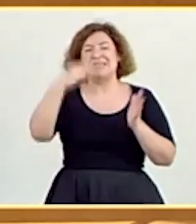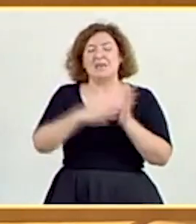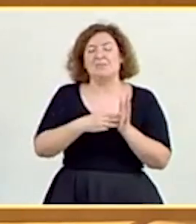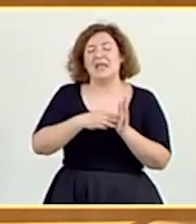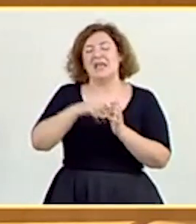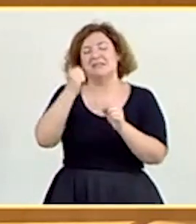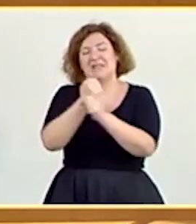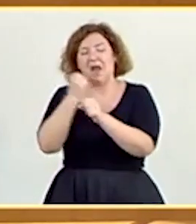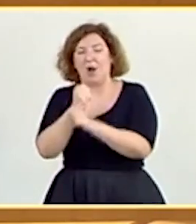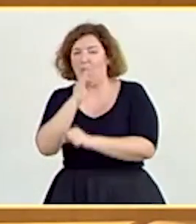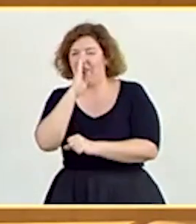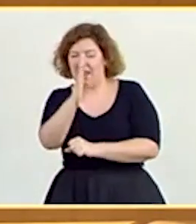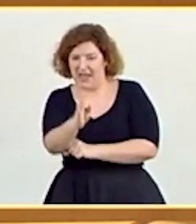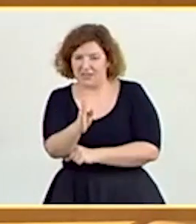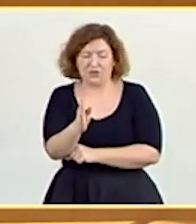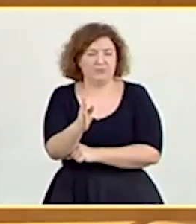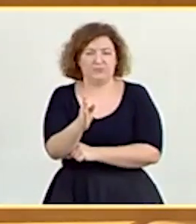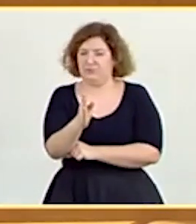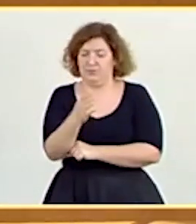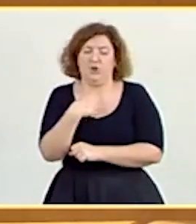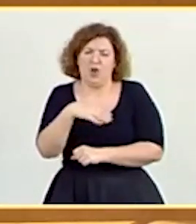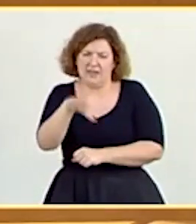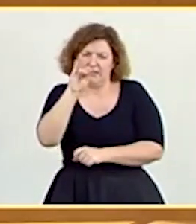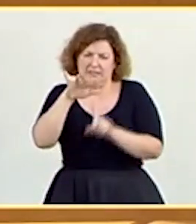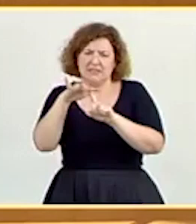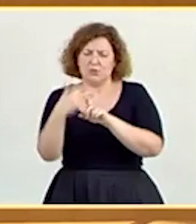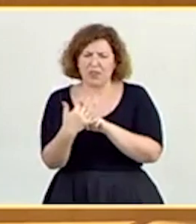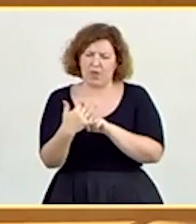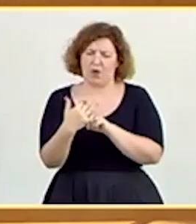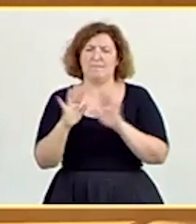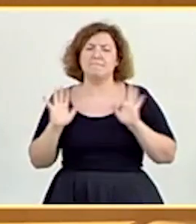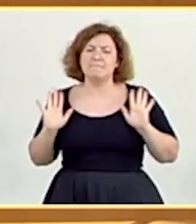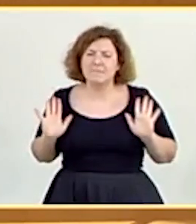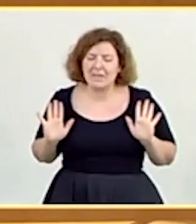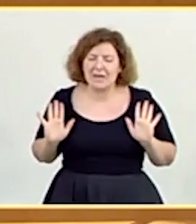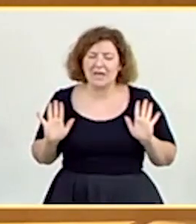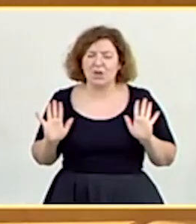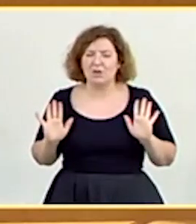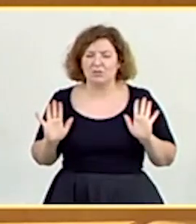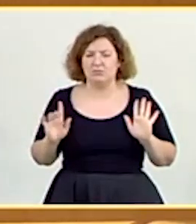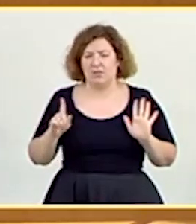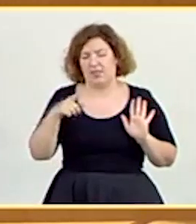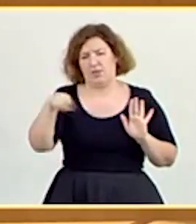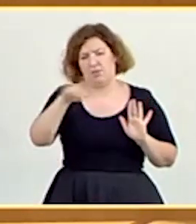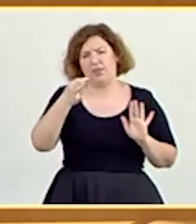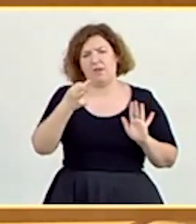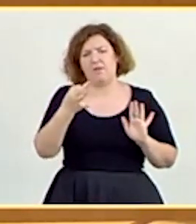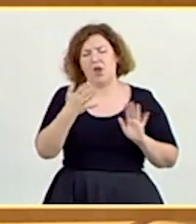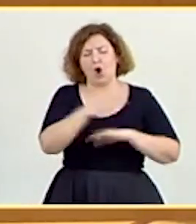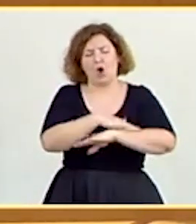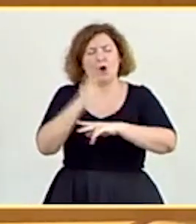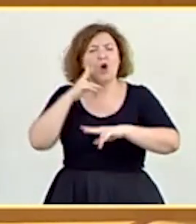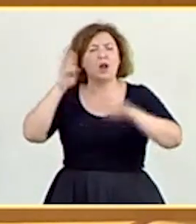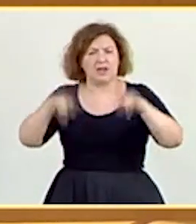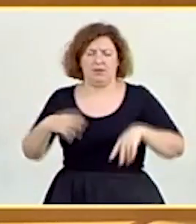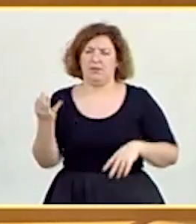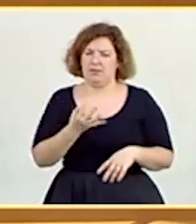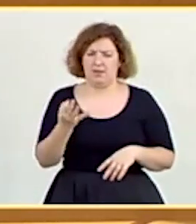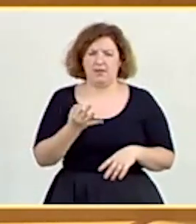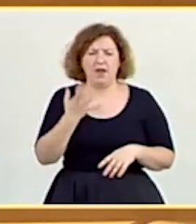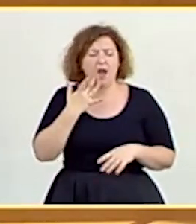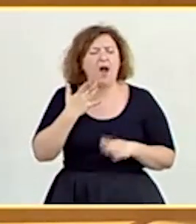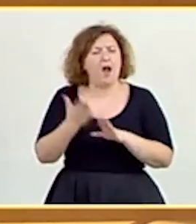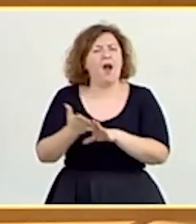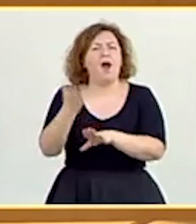de trabajo directos porque comprendemos la situación. Pero también tendrán ustedes que reconocer que había ya un mar de fondo